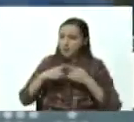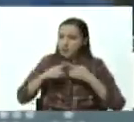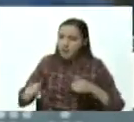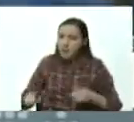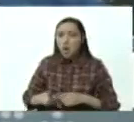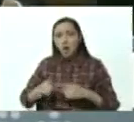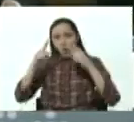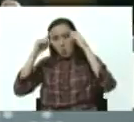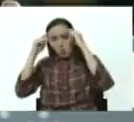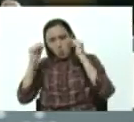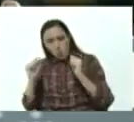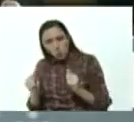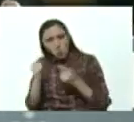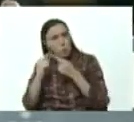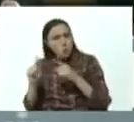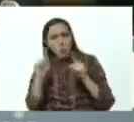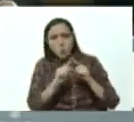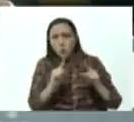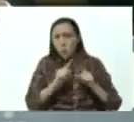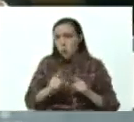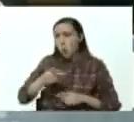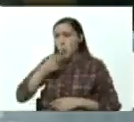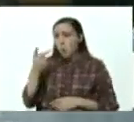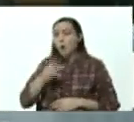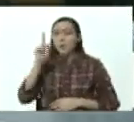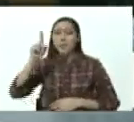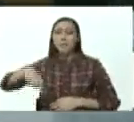profesionales, políticos.